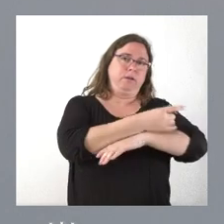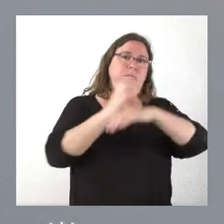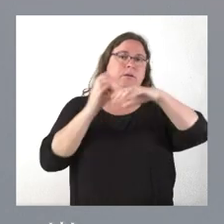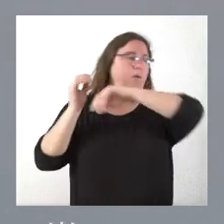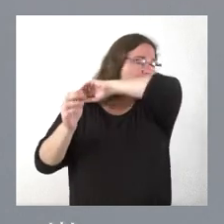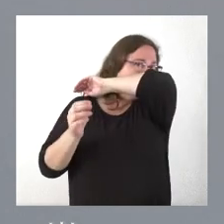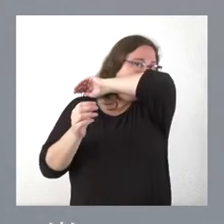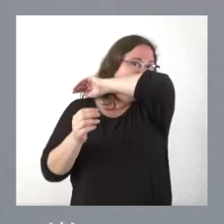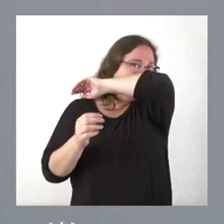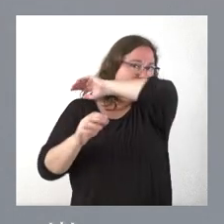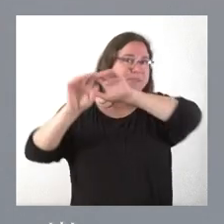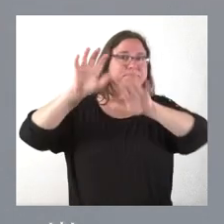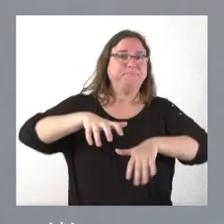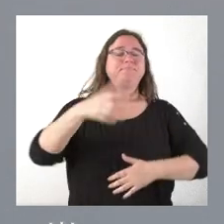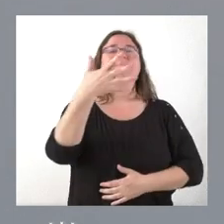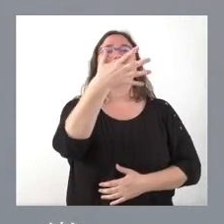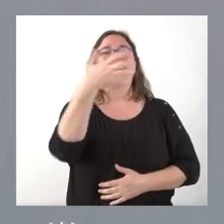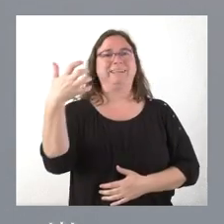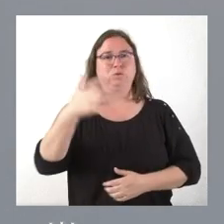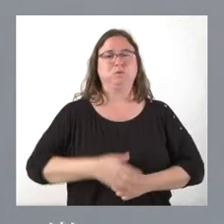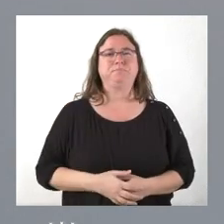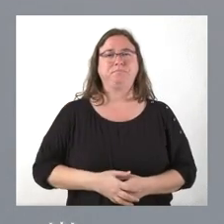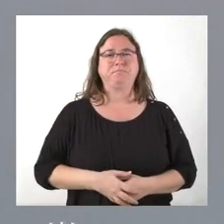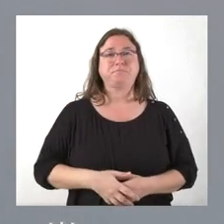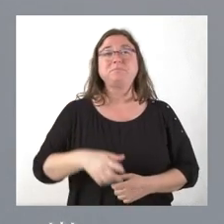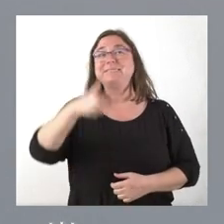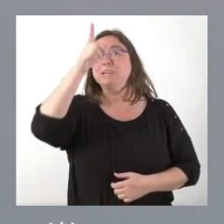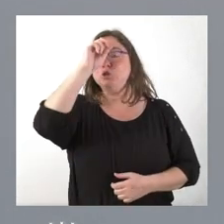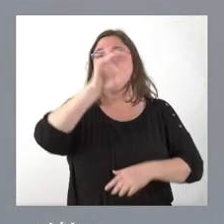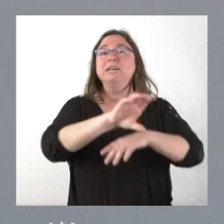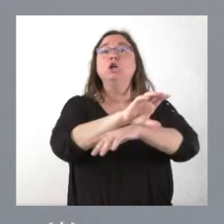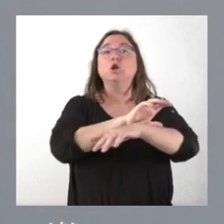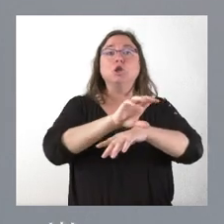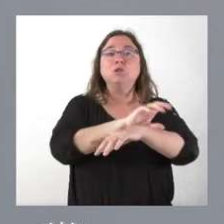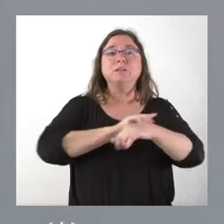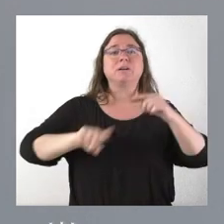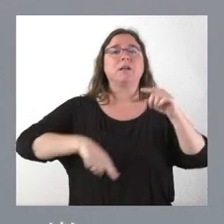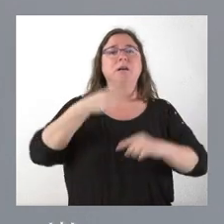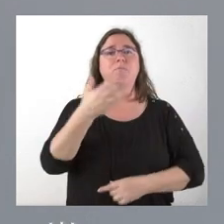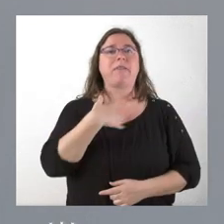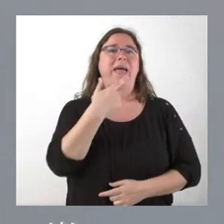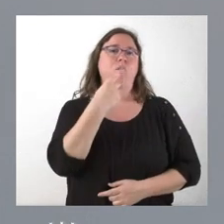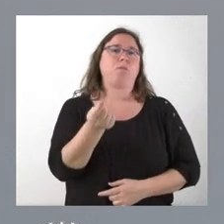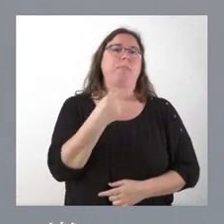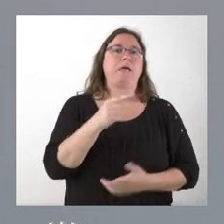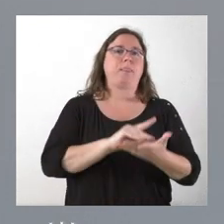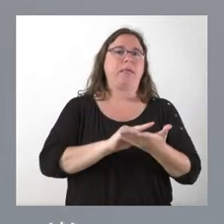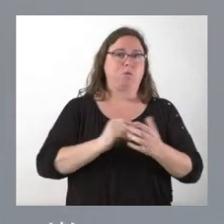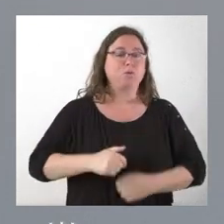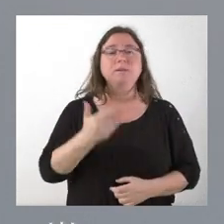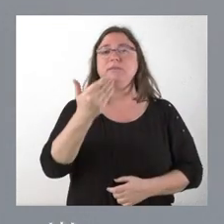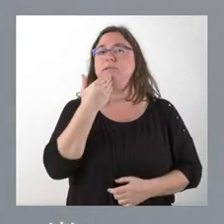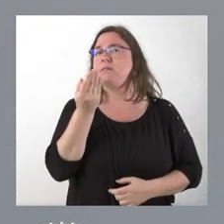son 513.000 euros. No sé si, de luego, desde la consejería nos podrán aportar algún dato añadido si las